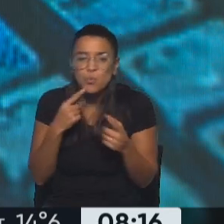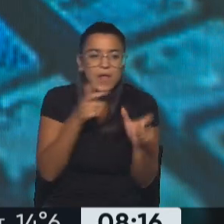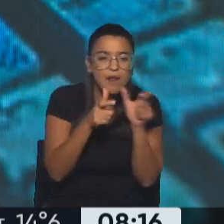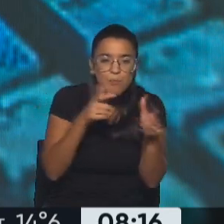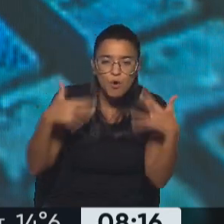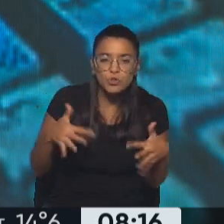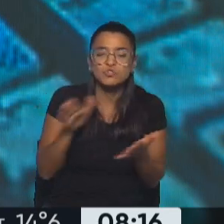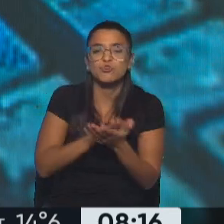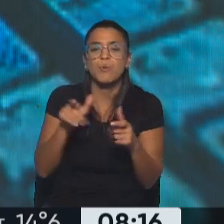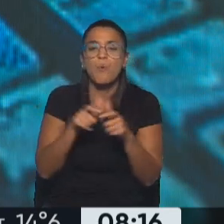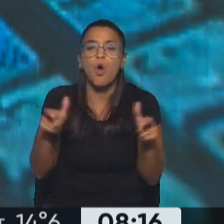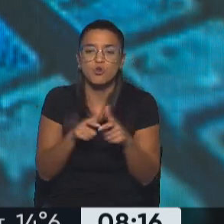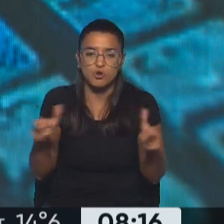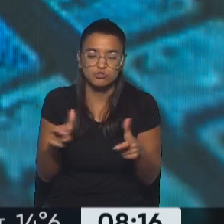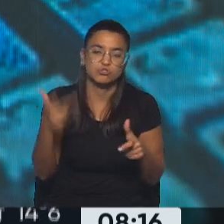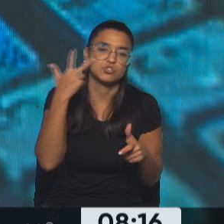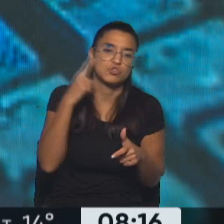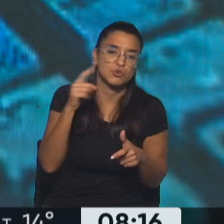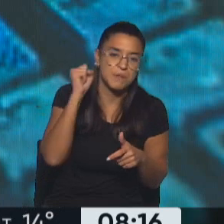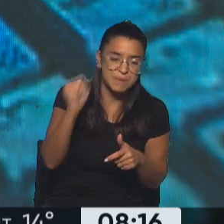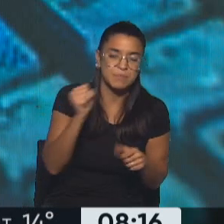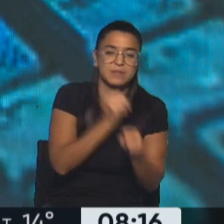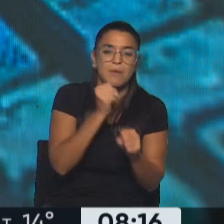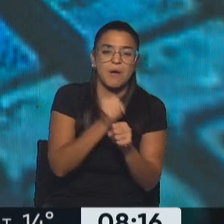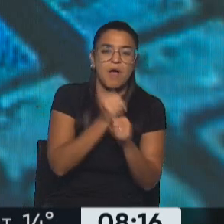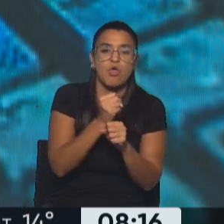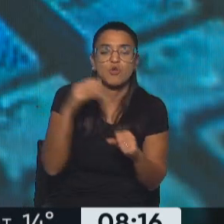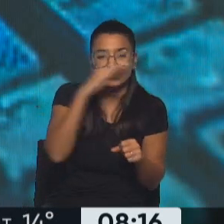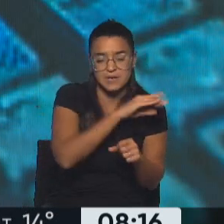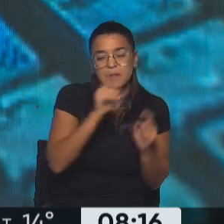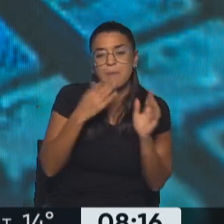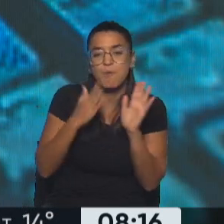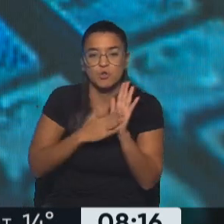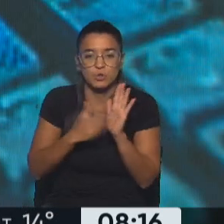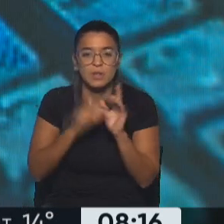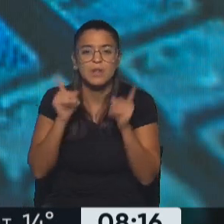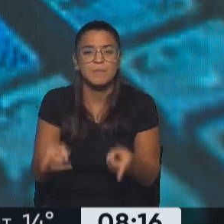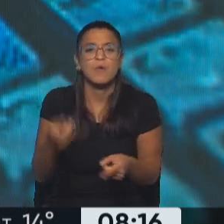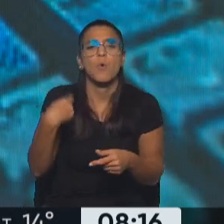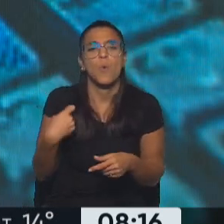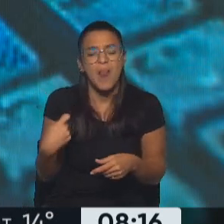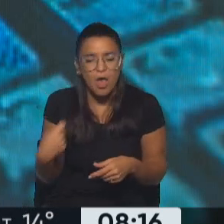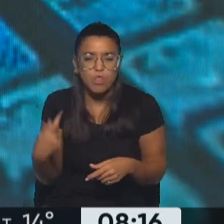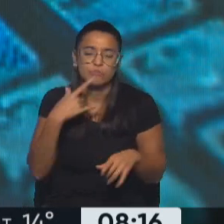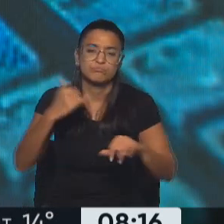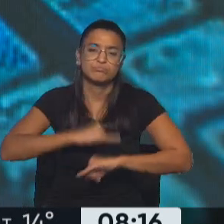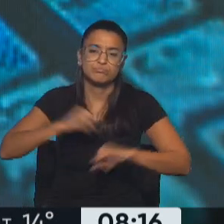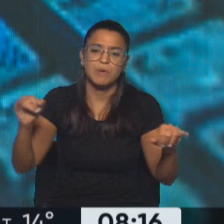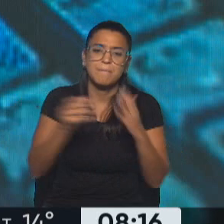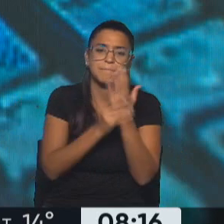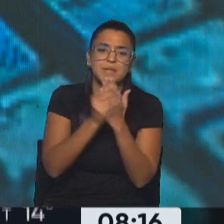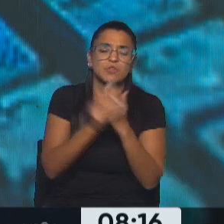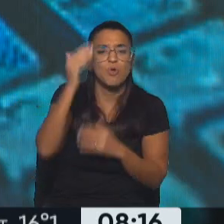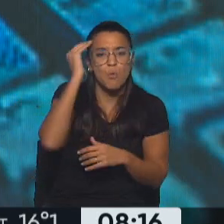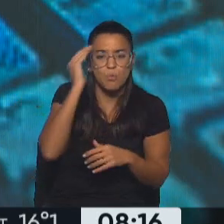los bonos de 18 mil pesos para trabajadores informales, para monotributistas y también para jubilados que anunció el ministro